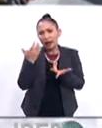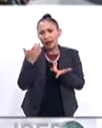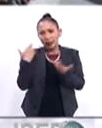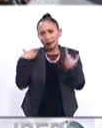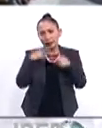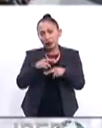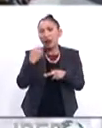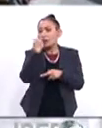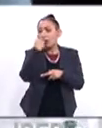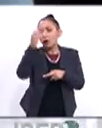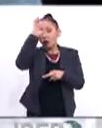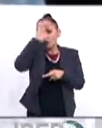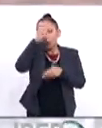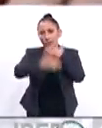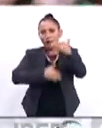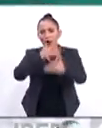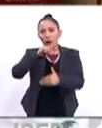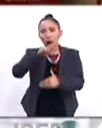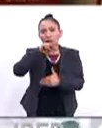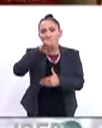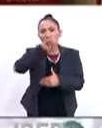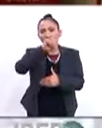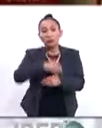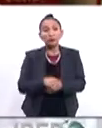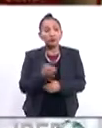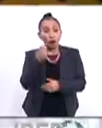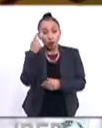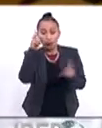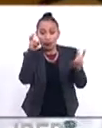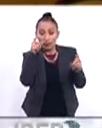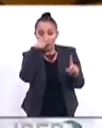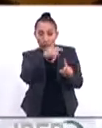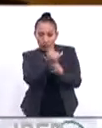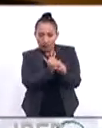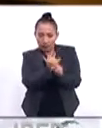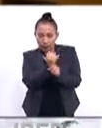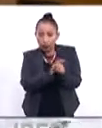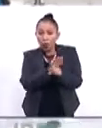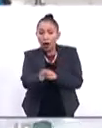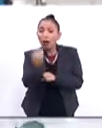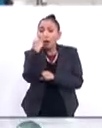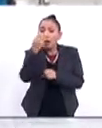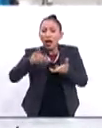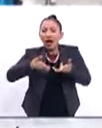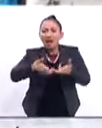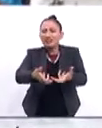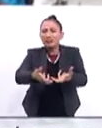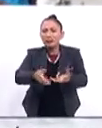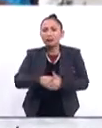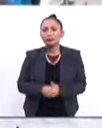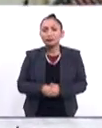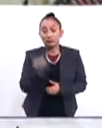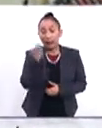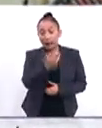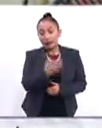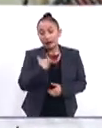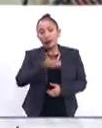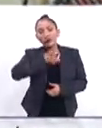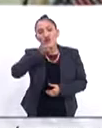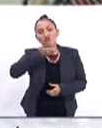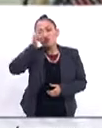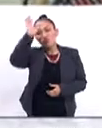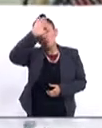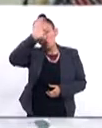Alimentación, Cultura y Desarrollo de la UNESCO. Uno de los temas de este estudio es comer en la calle. Es una práctica cultural,